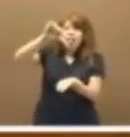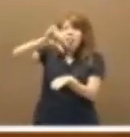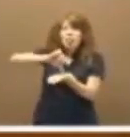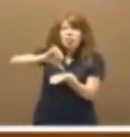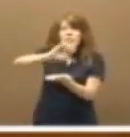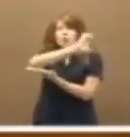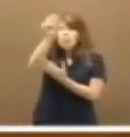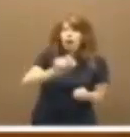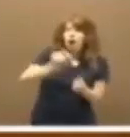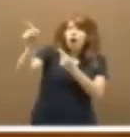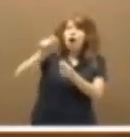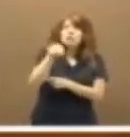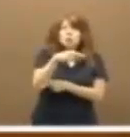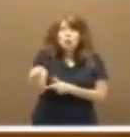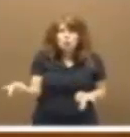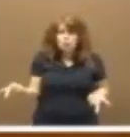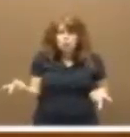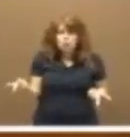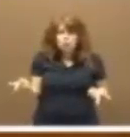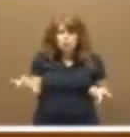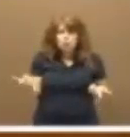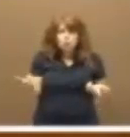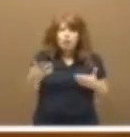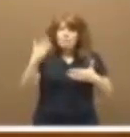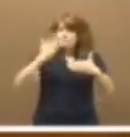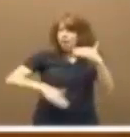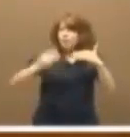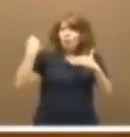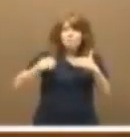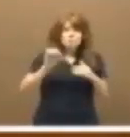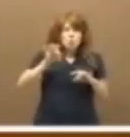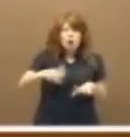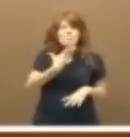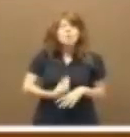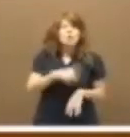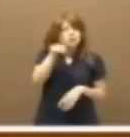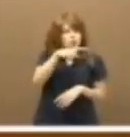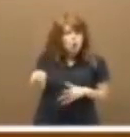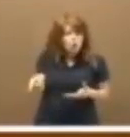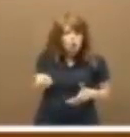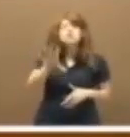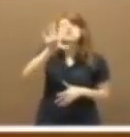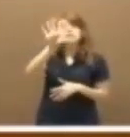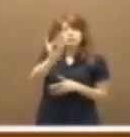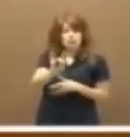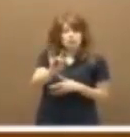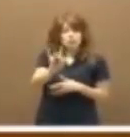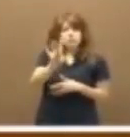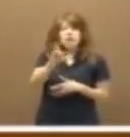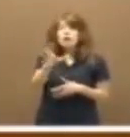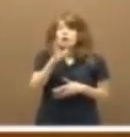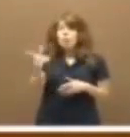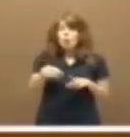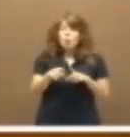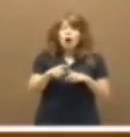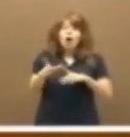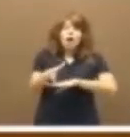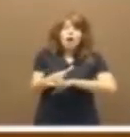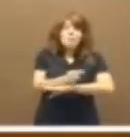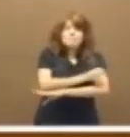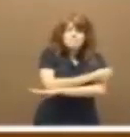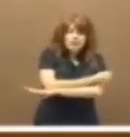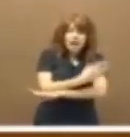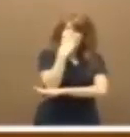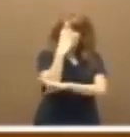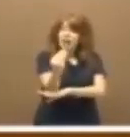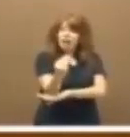de Europa? Sí o no. ¿En el mismo plazo que las murcianas? Sí o no. Sí. Porque saldrán por la vía de la alta